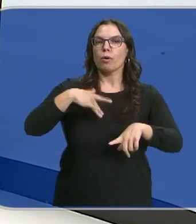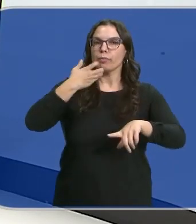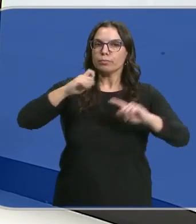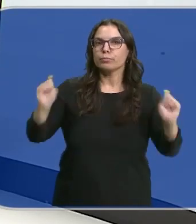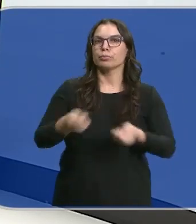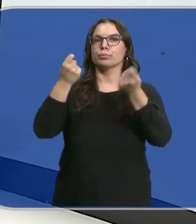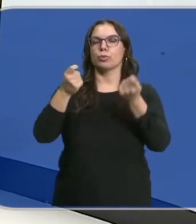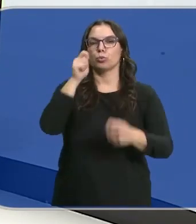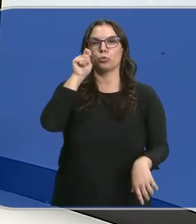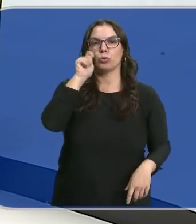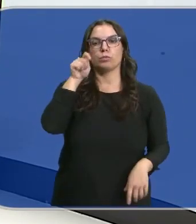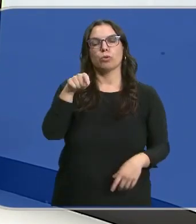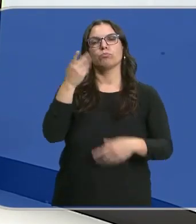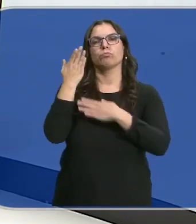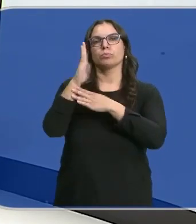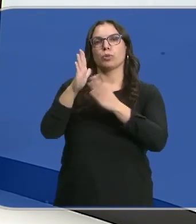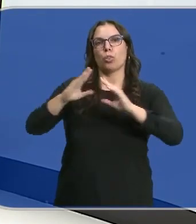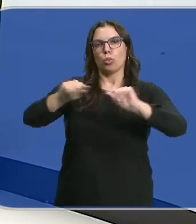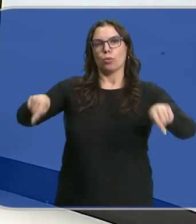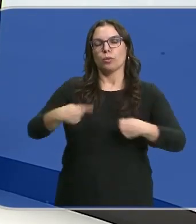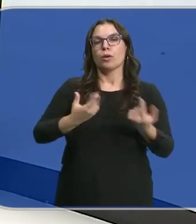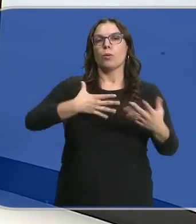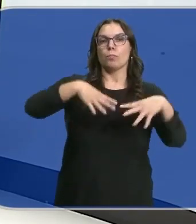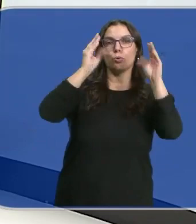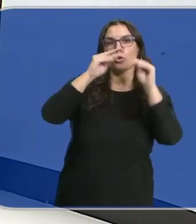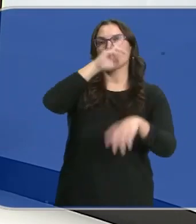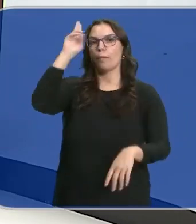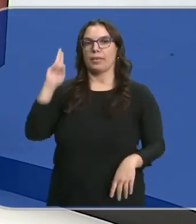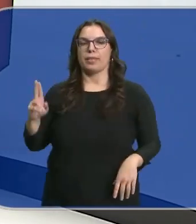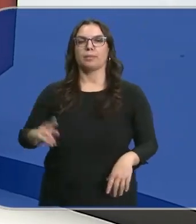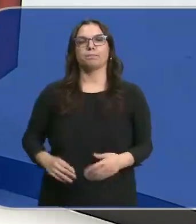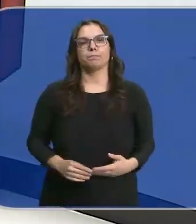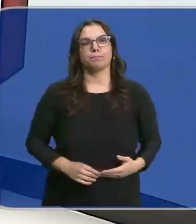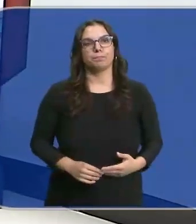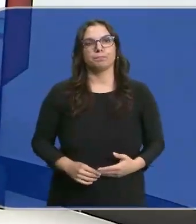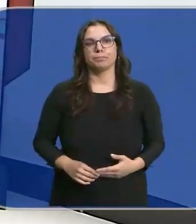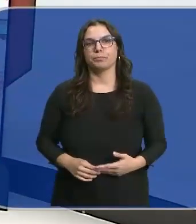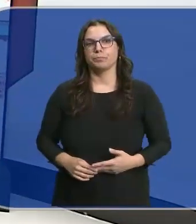promoción turística. Es lo que han plasmado hoy en un documento Burgos y Madrid. Luis Ángel Rozas.